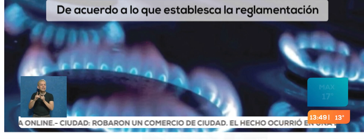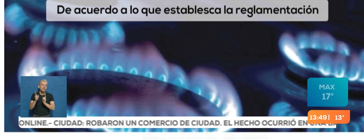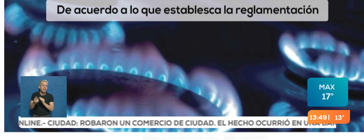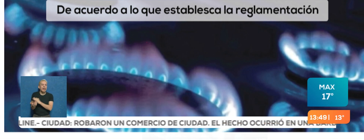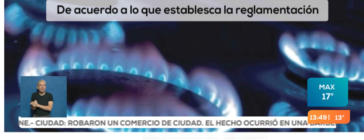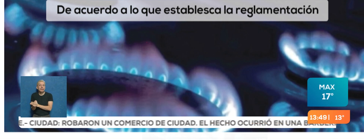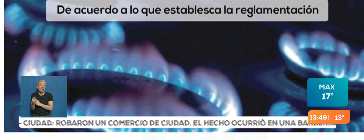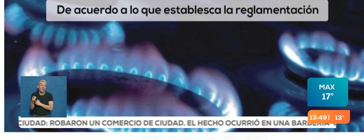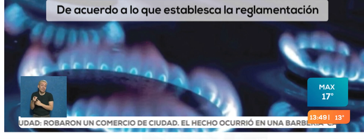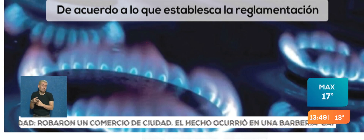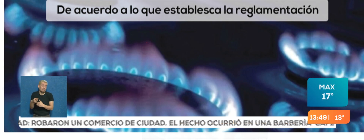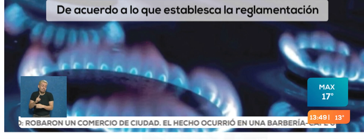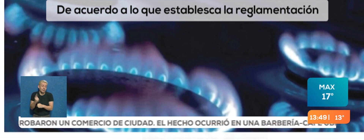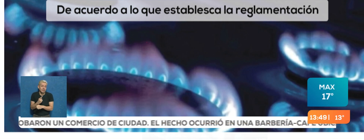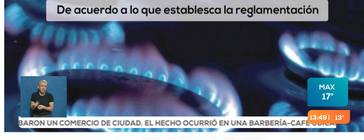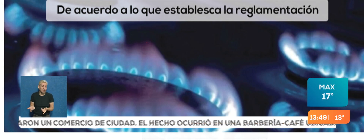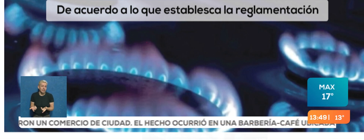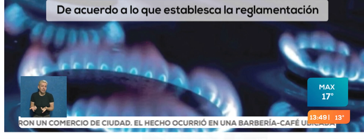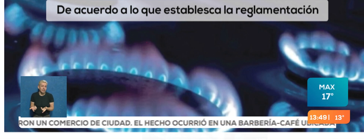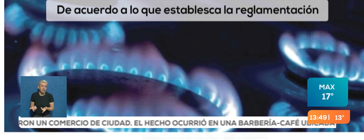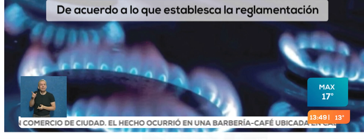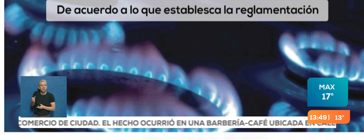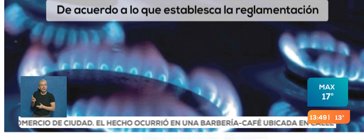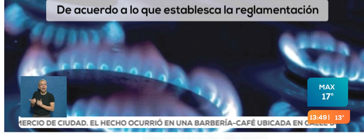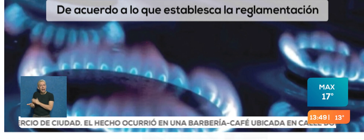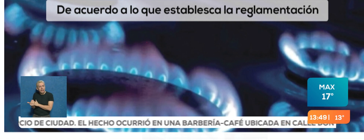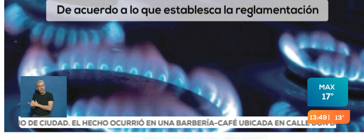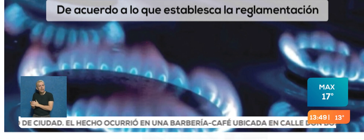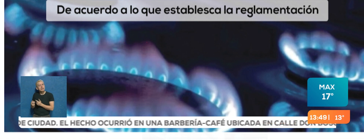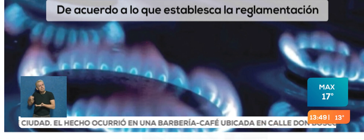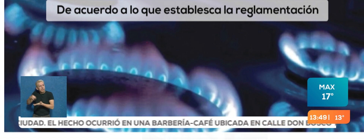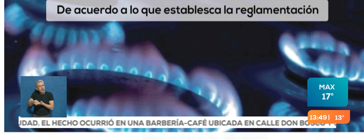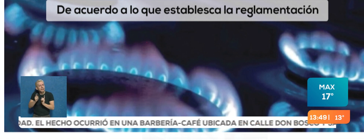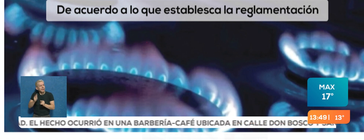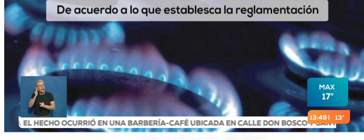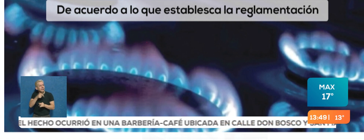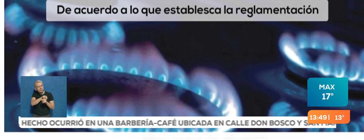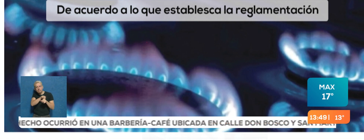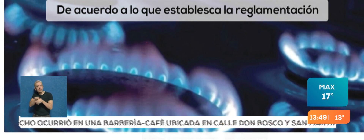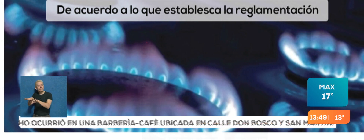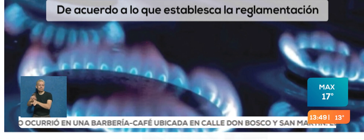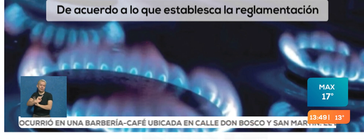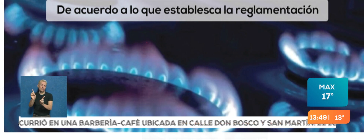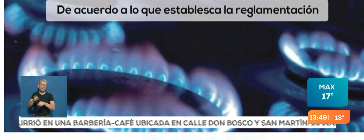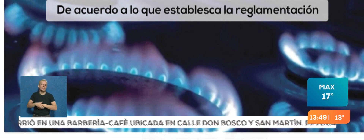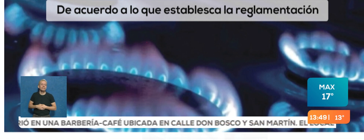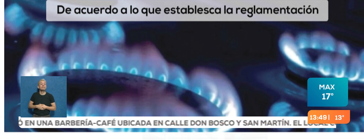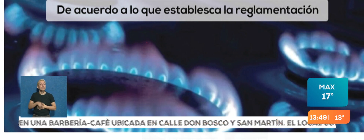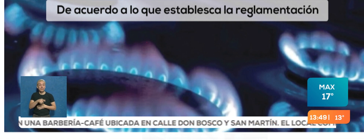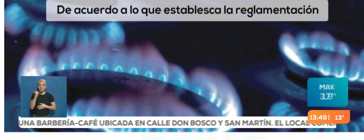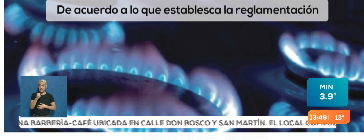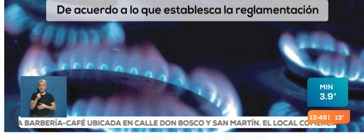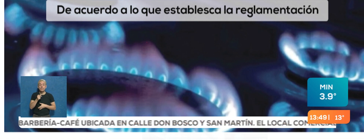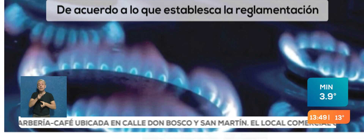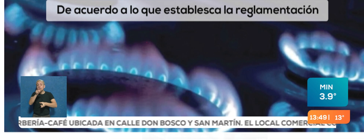entonces también ahí es imposible, ¿no? Correcto. No vale la pena que la persona que alquila haga esa inversión. Bueno, esto es un dato importante, ¿no? Es decir que mucha